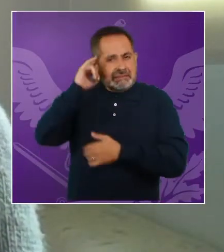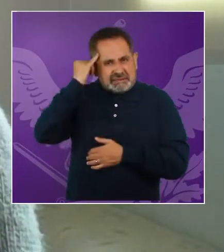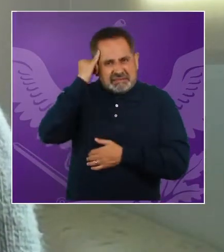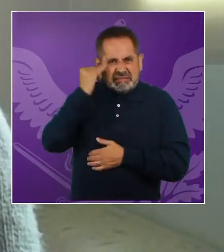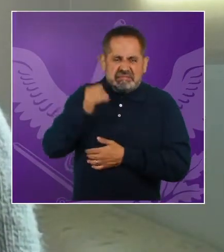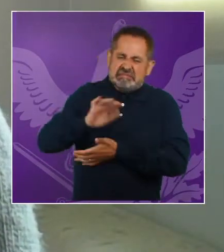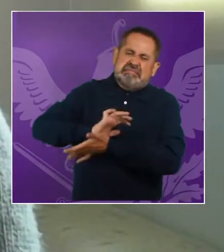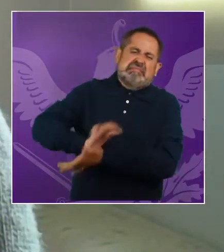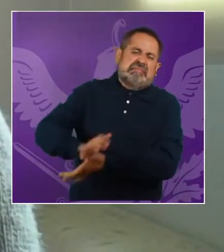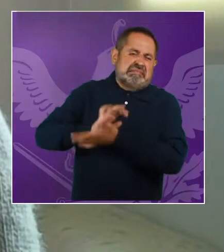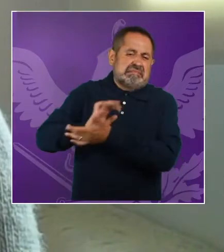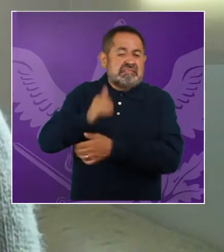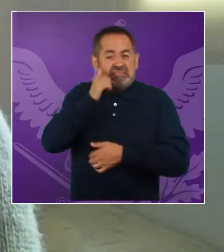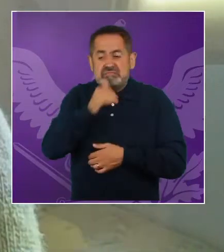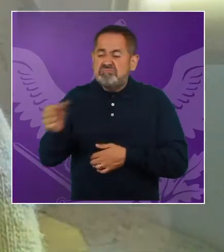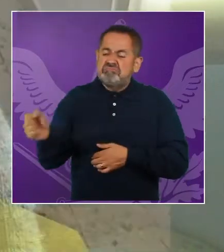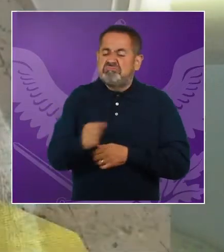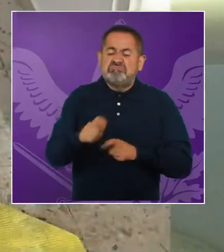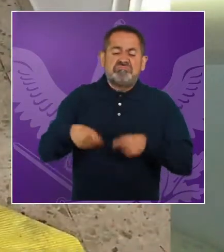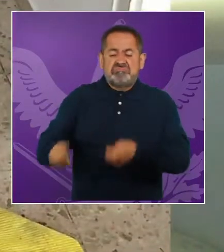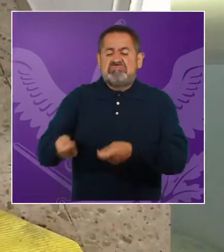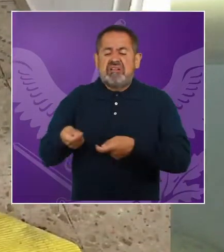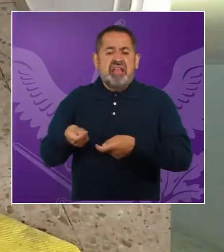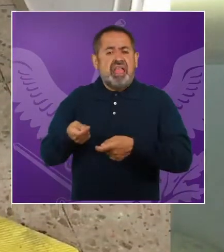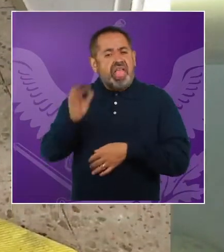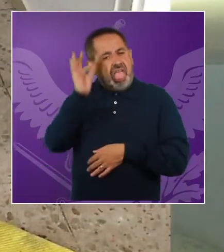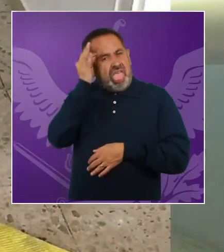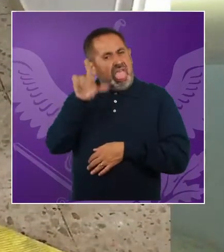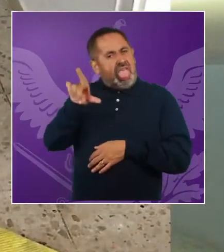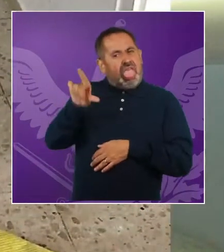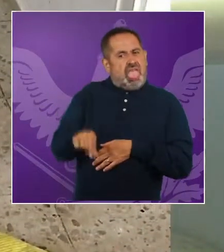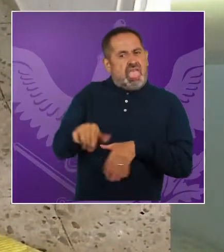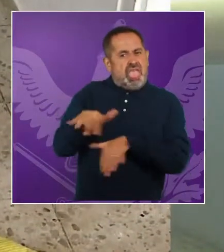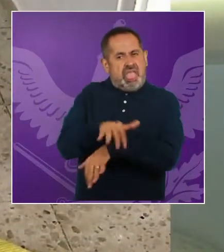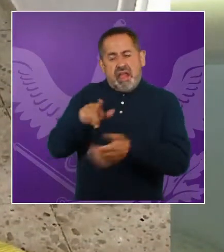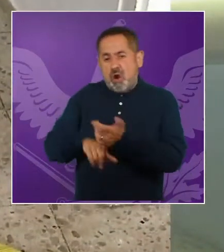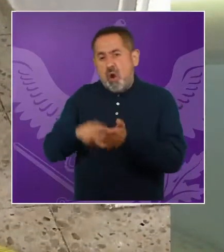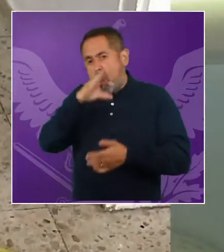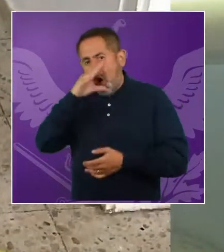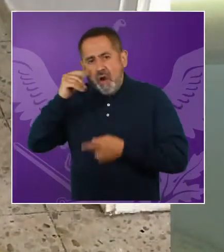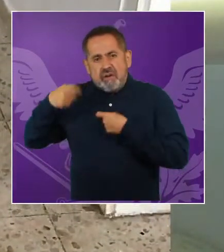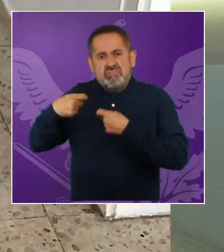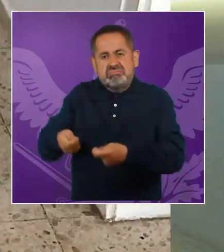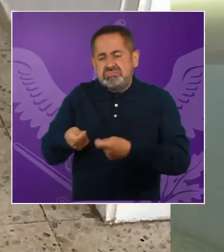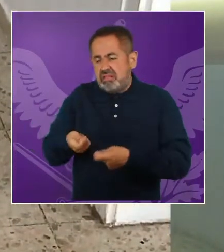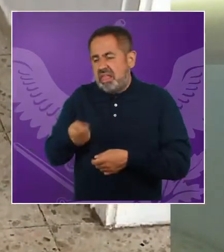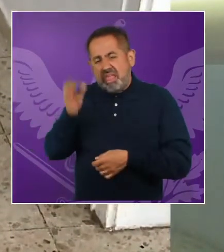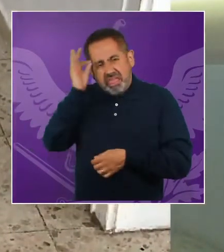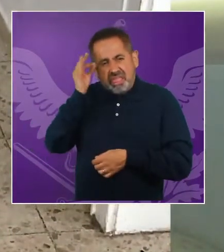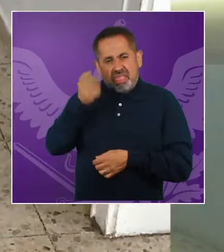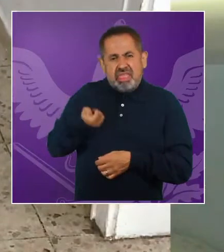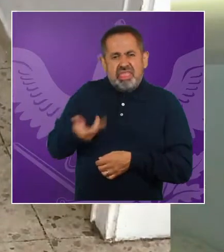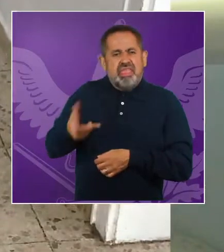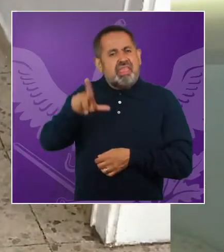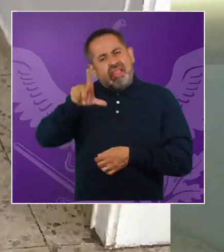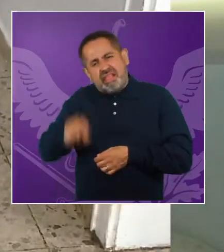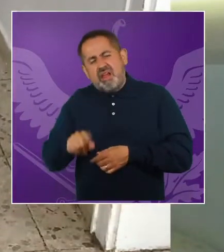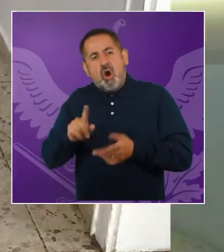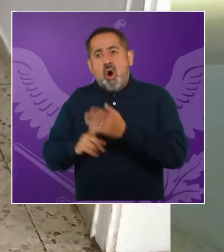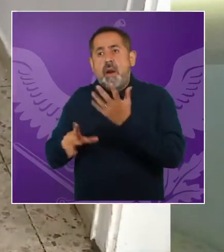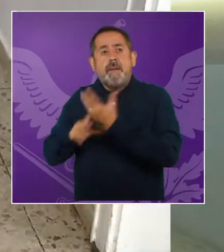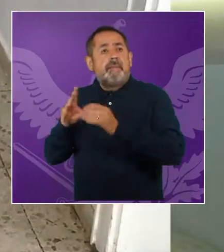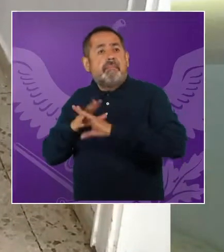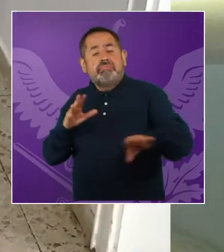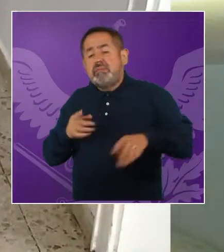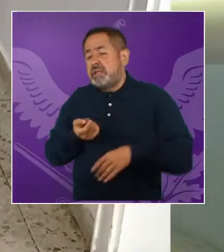discriminación étnica, o sea es un sector donde tienden a emplearse mujeres afrodescendientes, mujeres